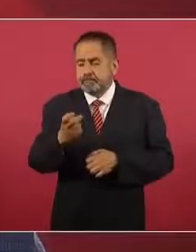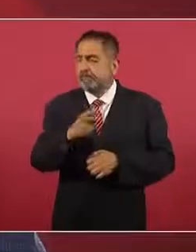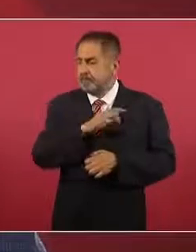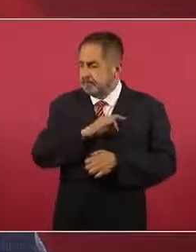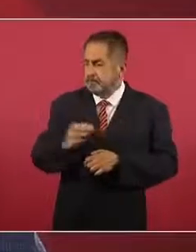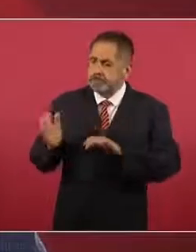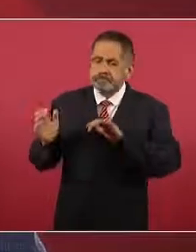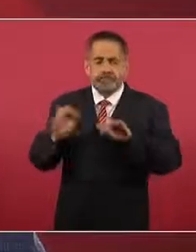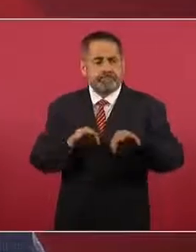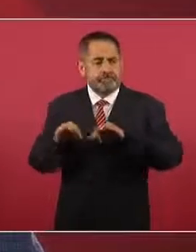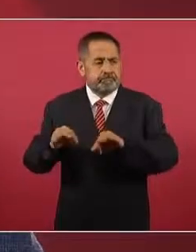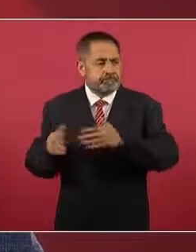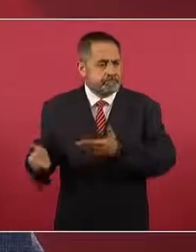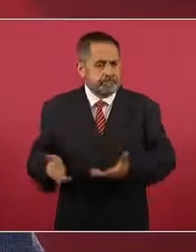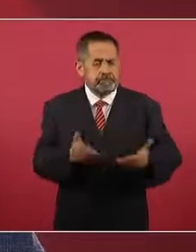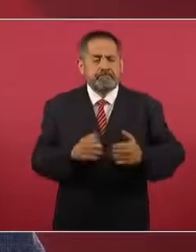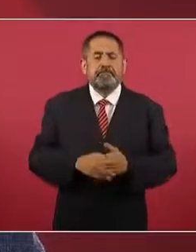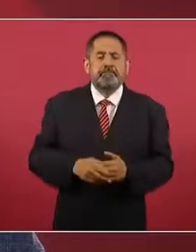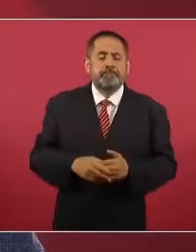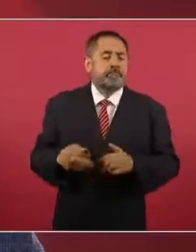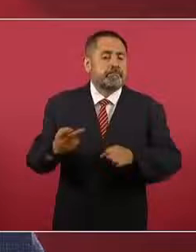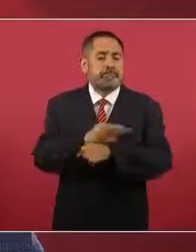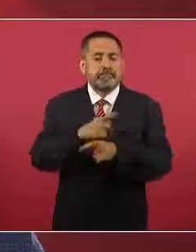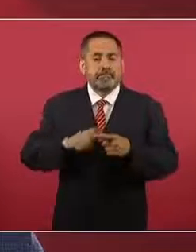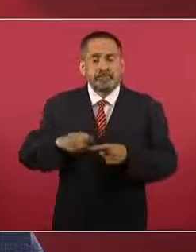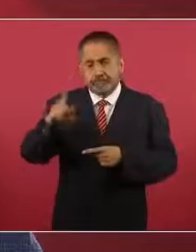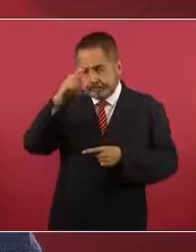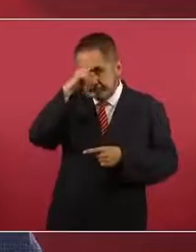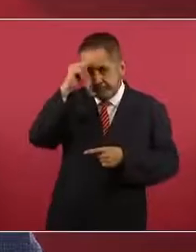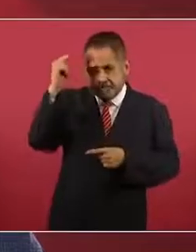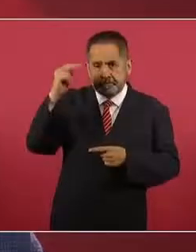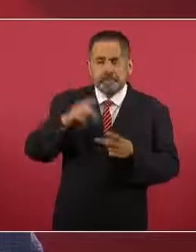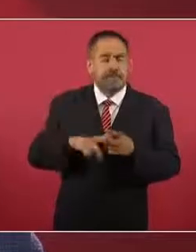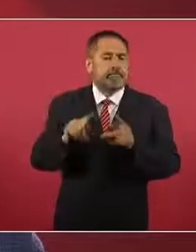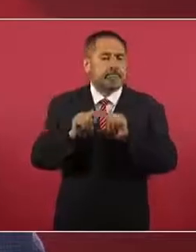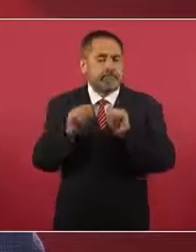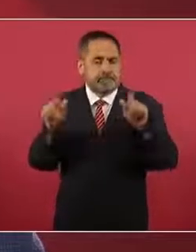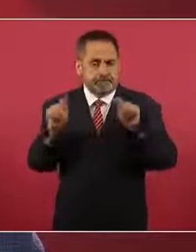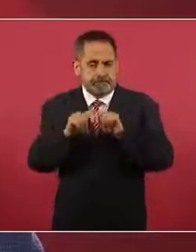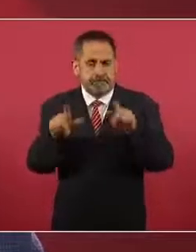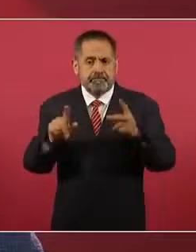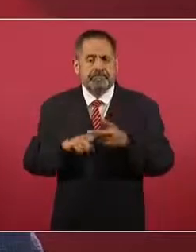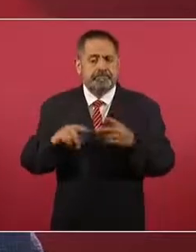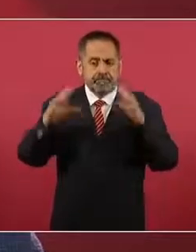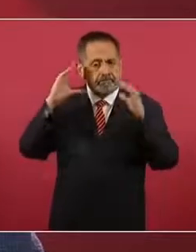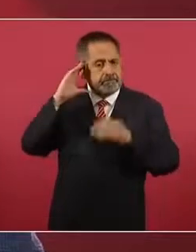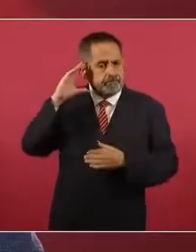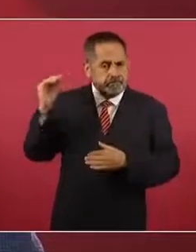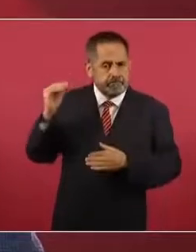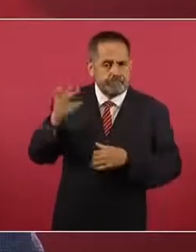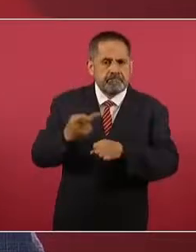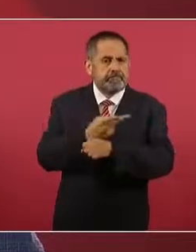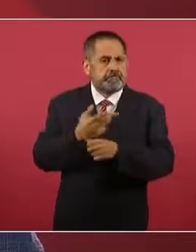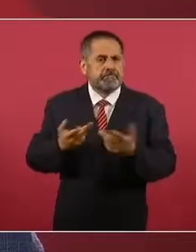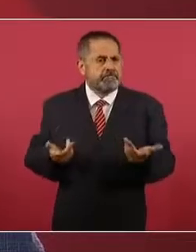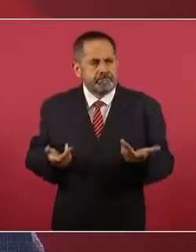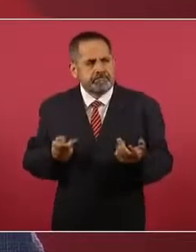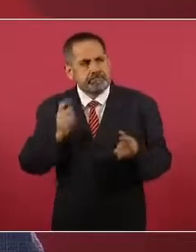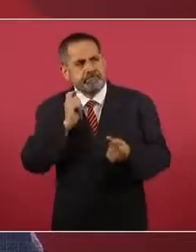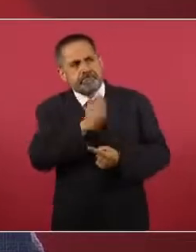informará de los avances en Nayarit, Tlaxcala y Colima. Finalmente dará a conocer